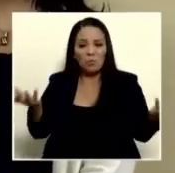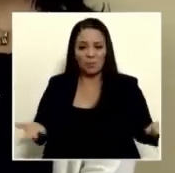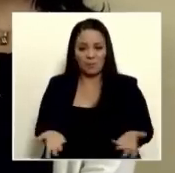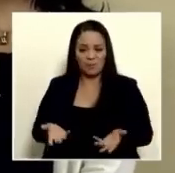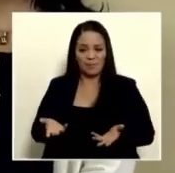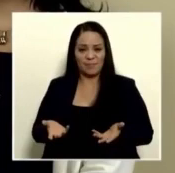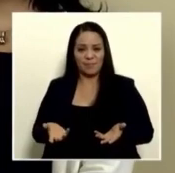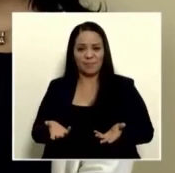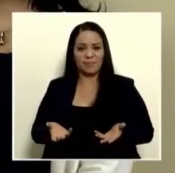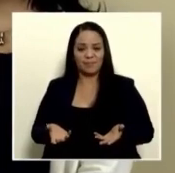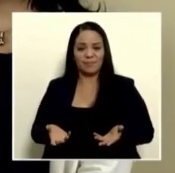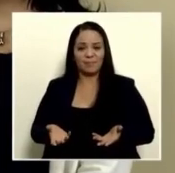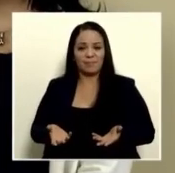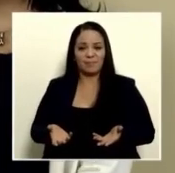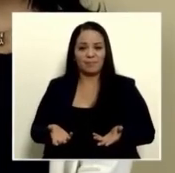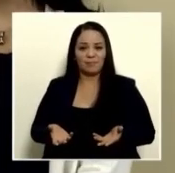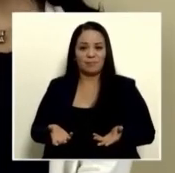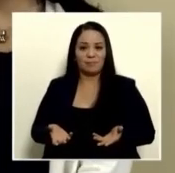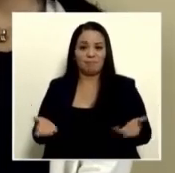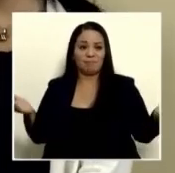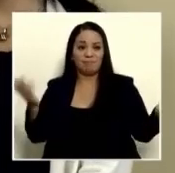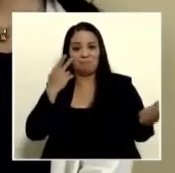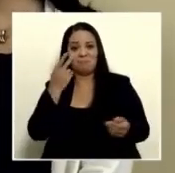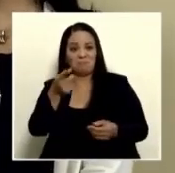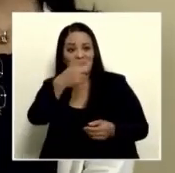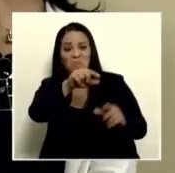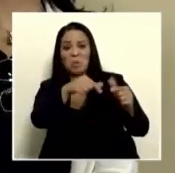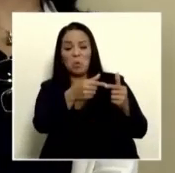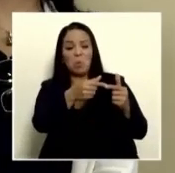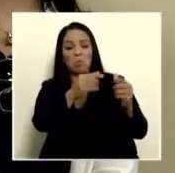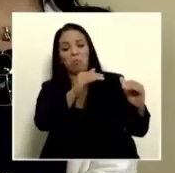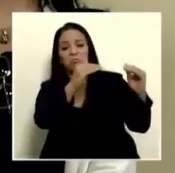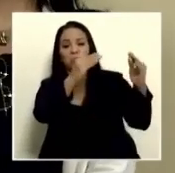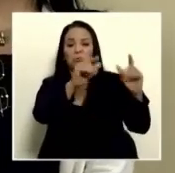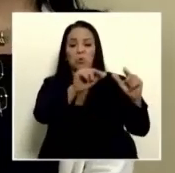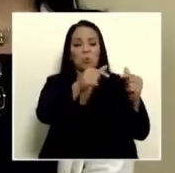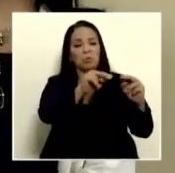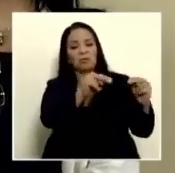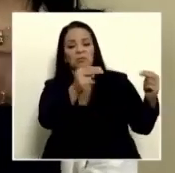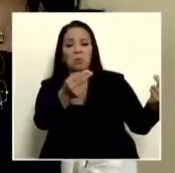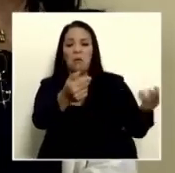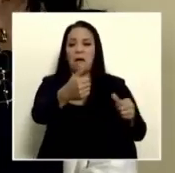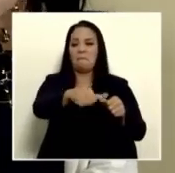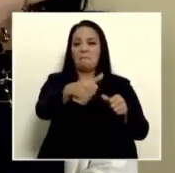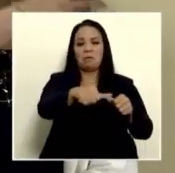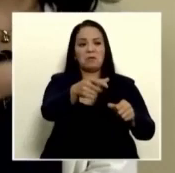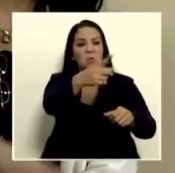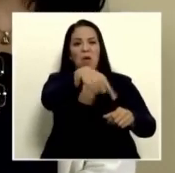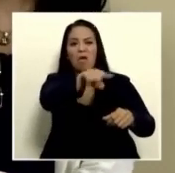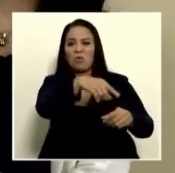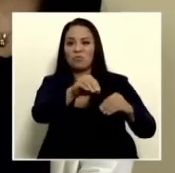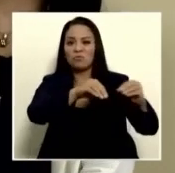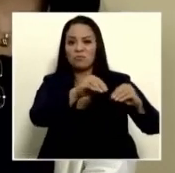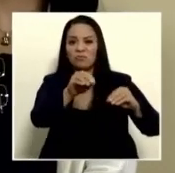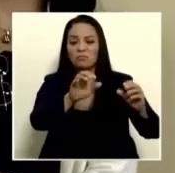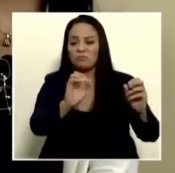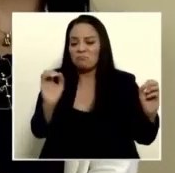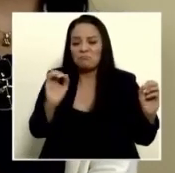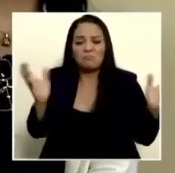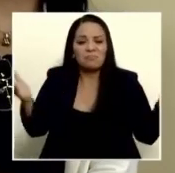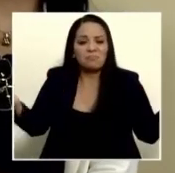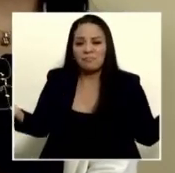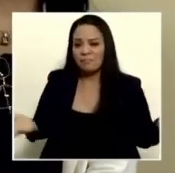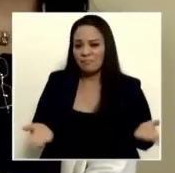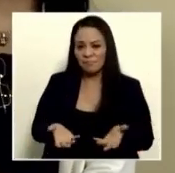eso los apellidos y los abolengos y el grupo la nación de eso ellos no hacen no no no no no no